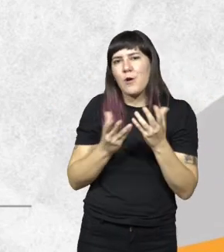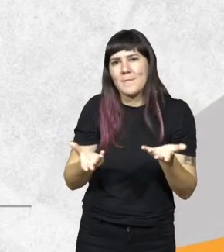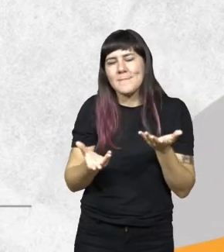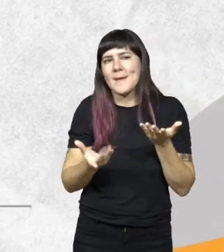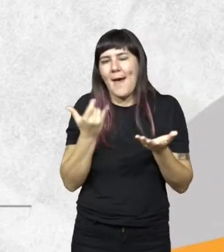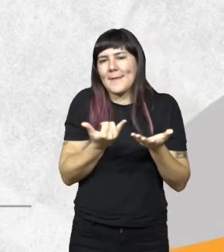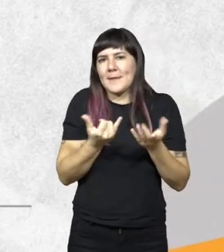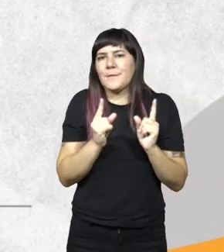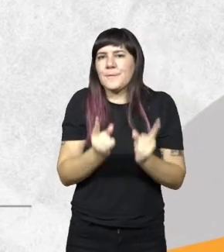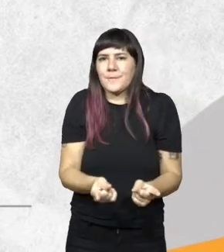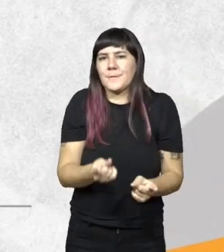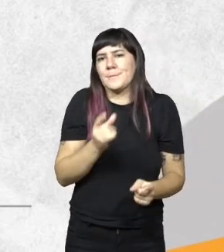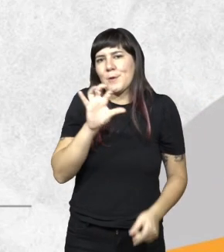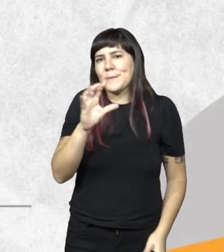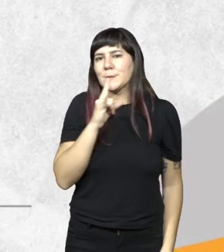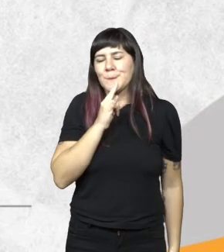instalado en nuestra provincia